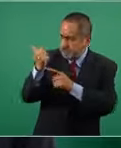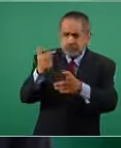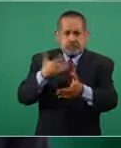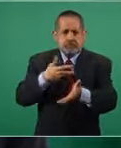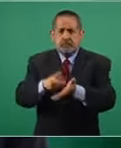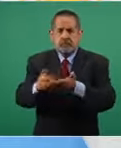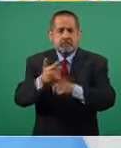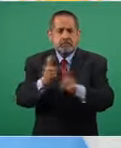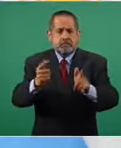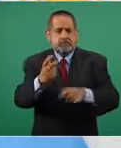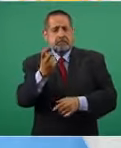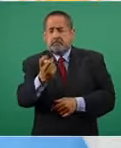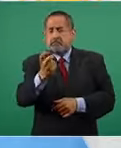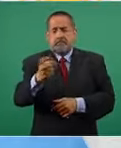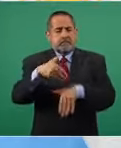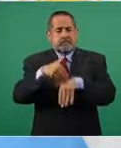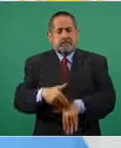aplicado